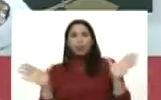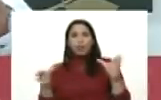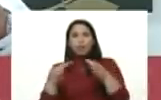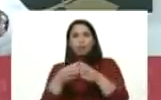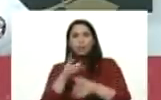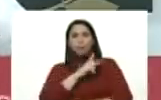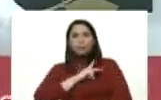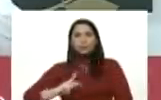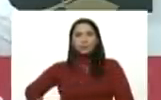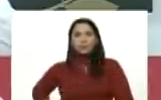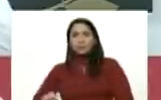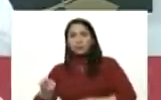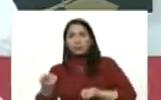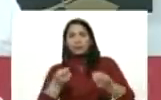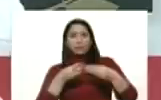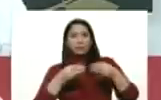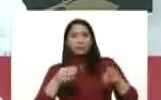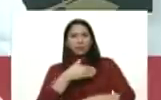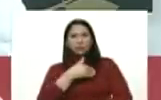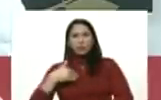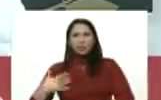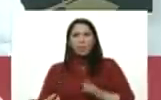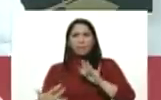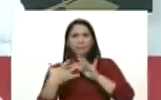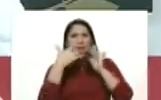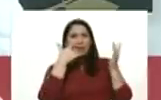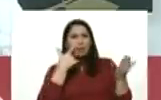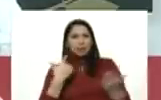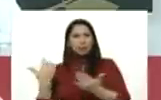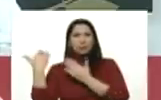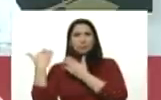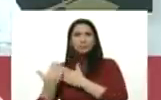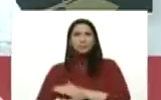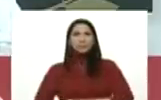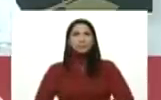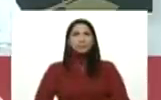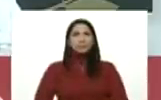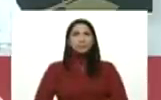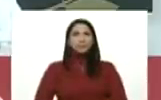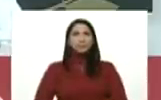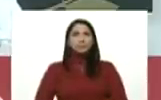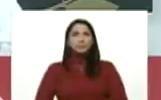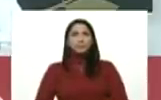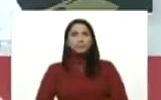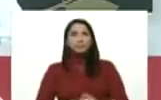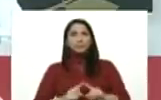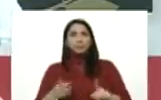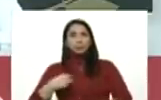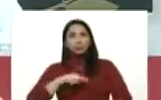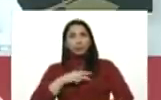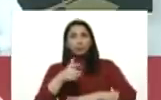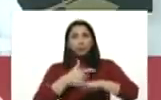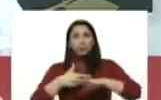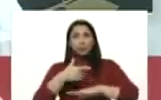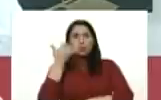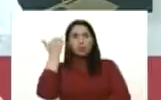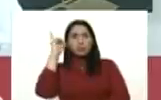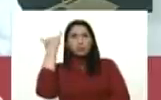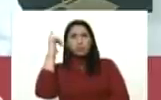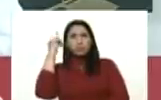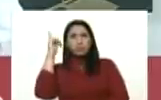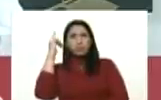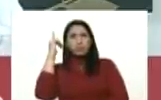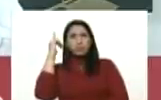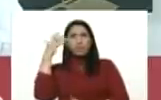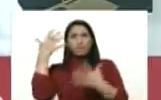servicios públicos y yo quiero hacer este pase, estamos listos para hacer el pase para que nuestro gobernador de Yaracuy desde